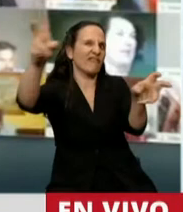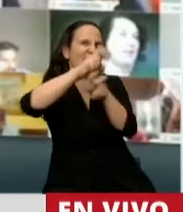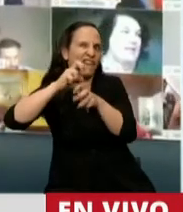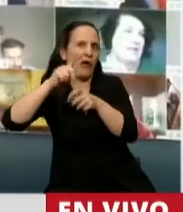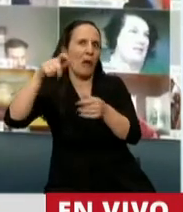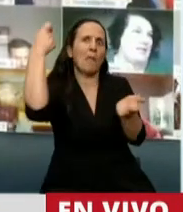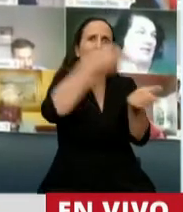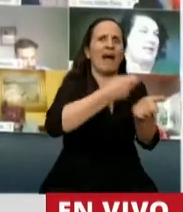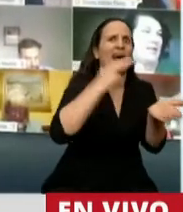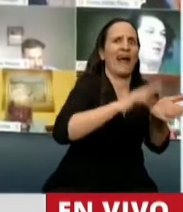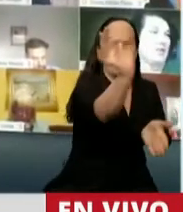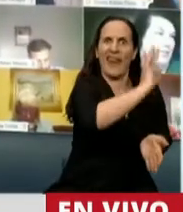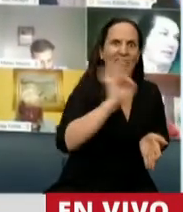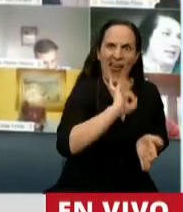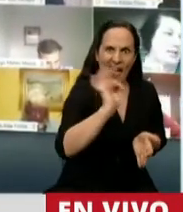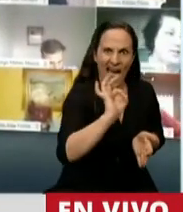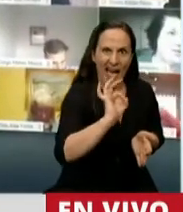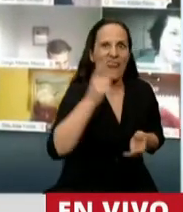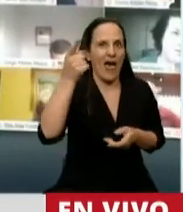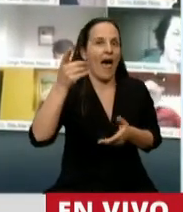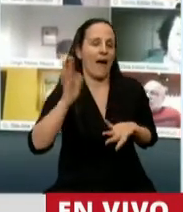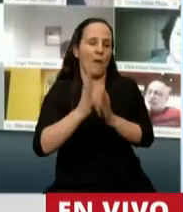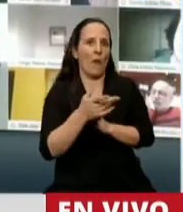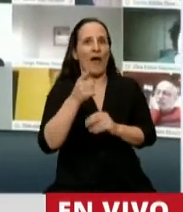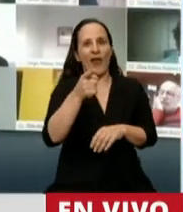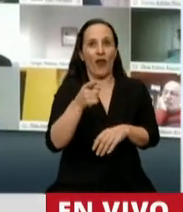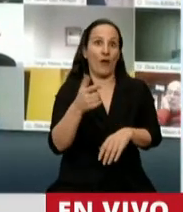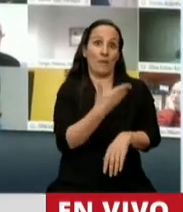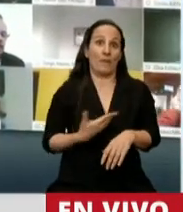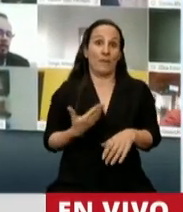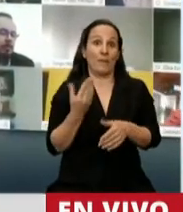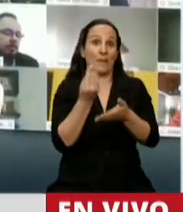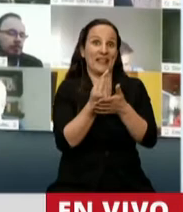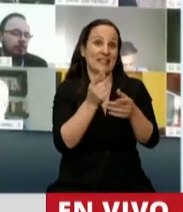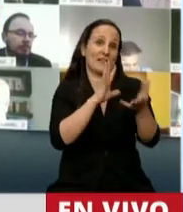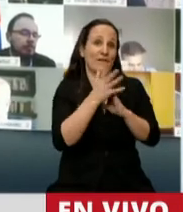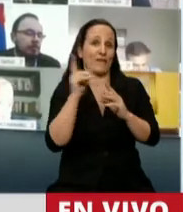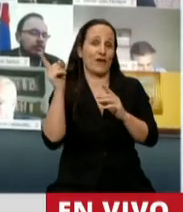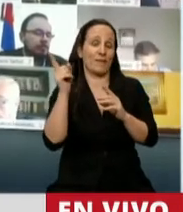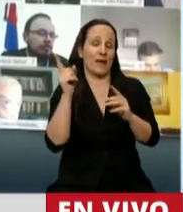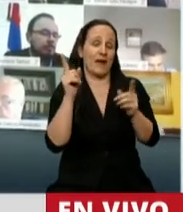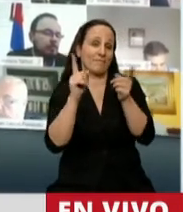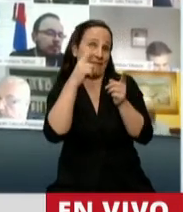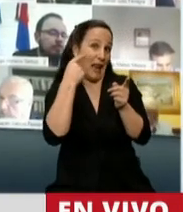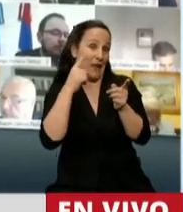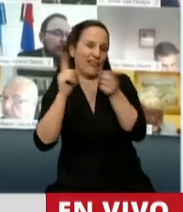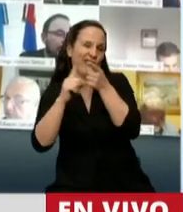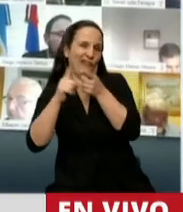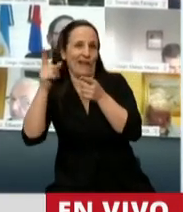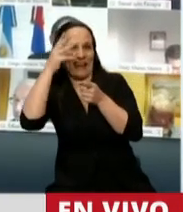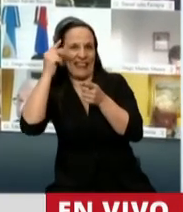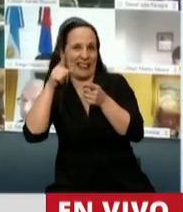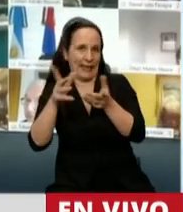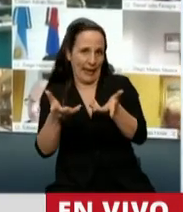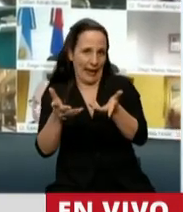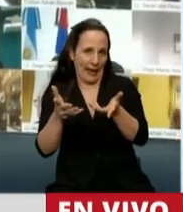aportes patronales. El presidente es el Juárez Selman de Cristina Kirchner. Cristóbal López compró